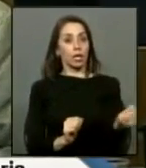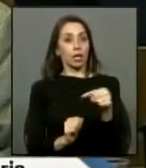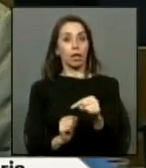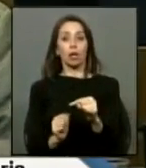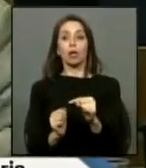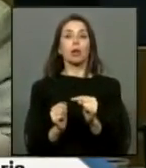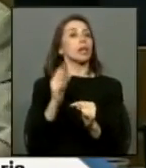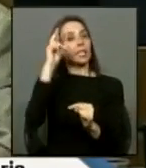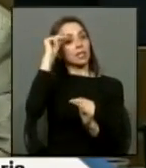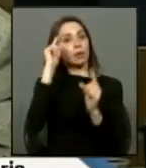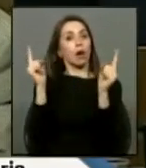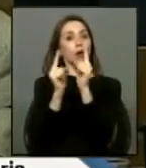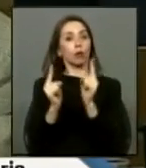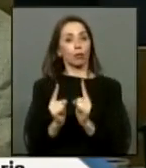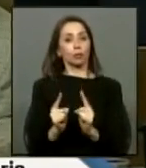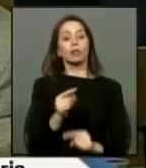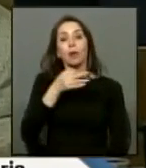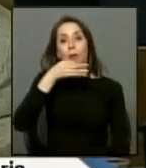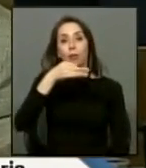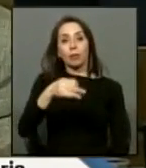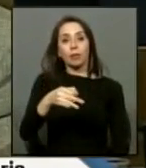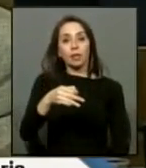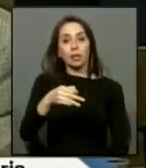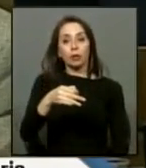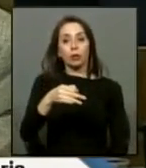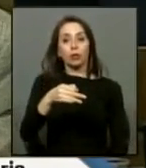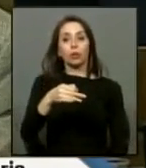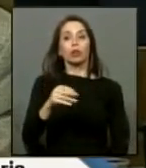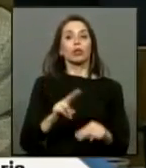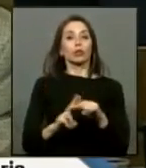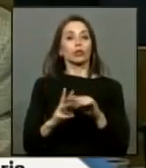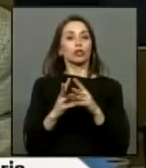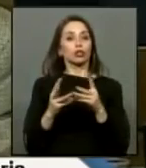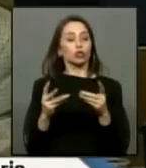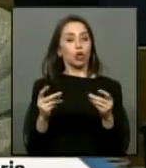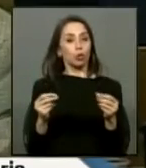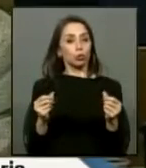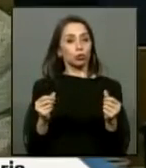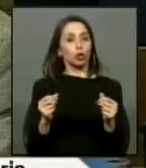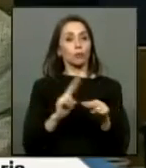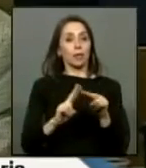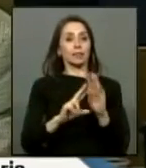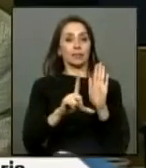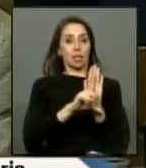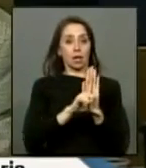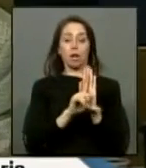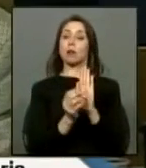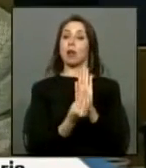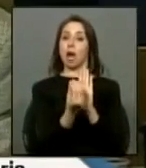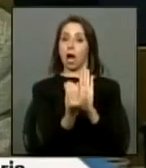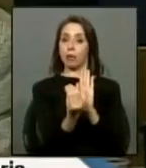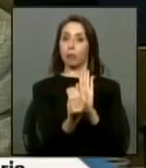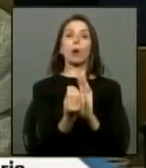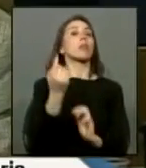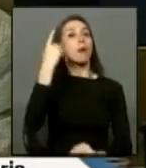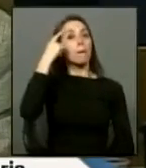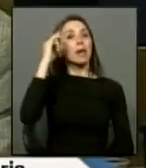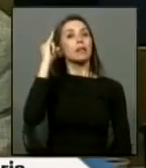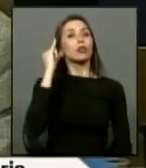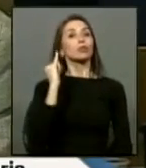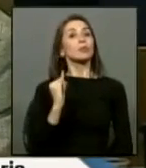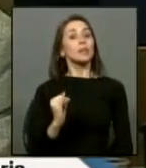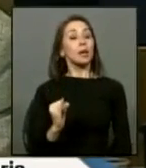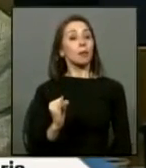idea señala que considera que las soluciones de carácter legislativo son adecuadas pero siempre que